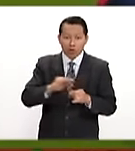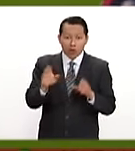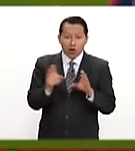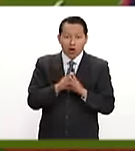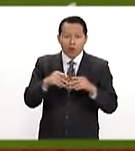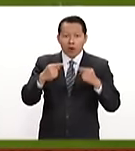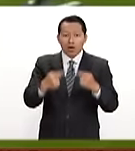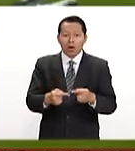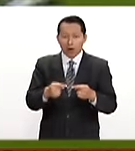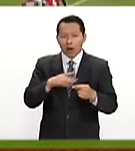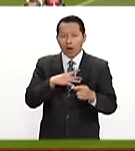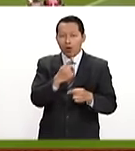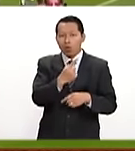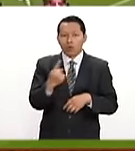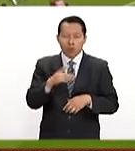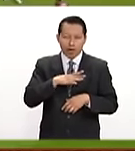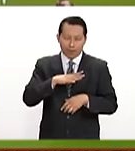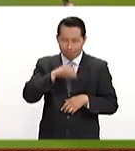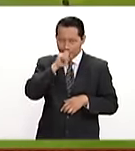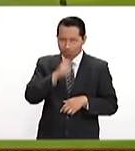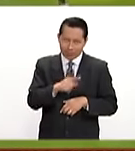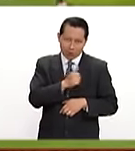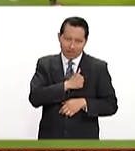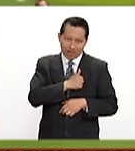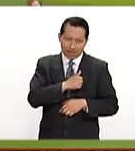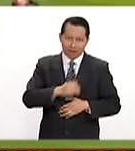empate a uno con el Atlante en la Copa MX